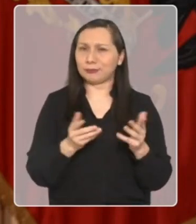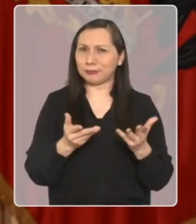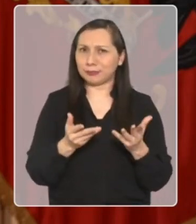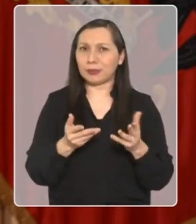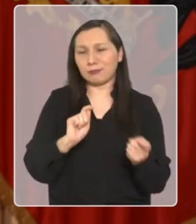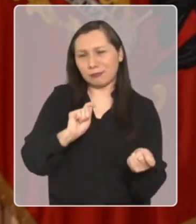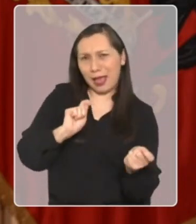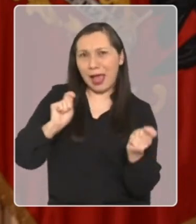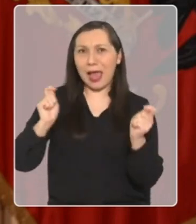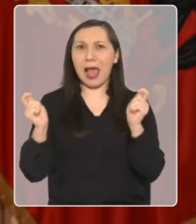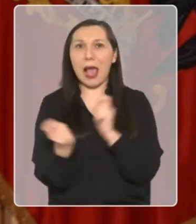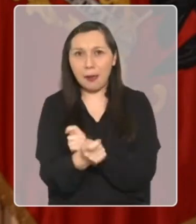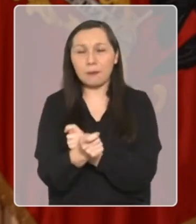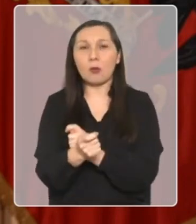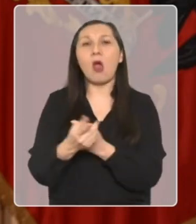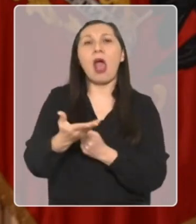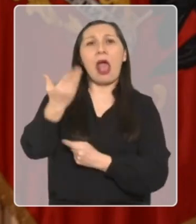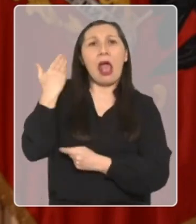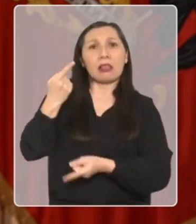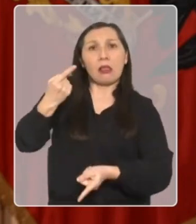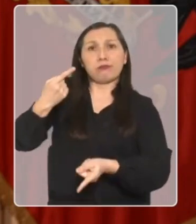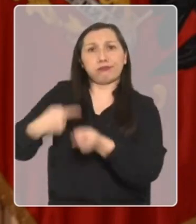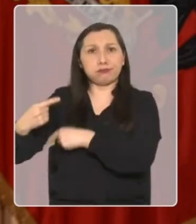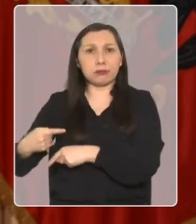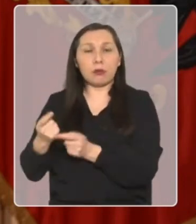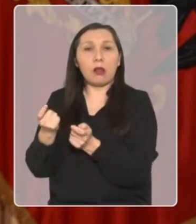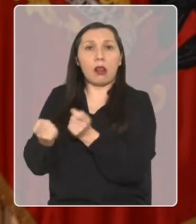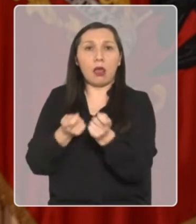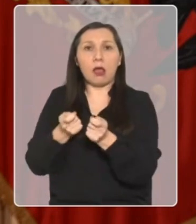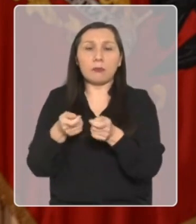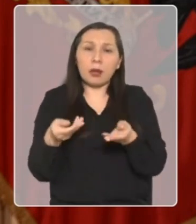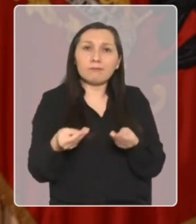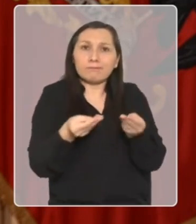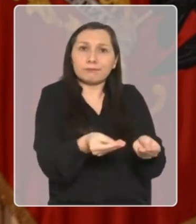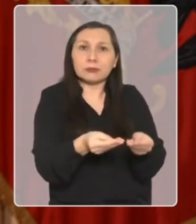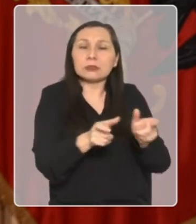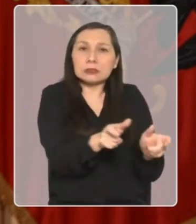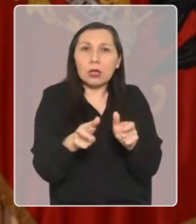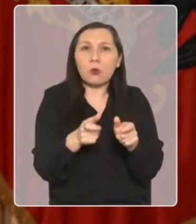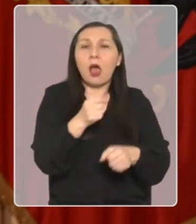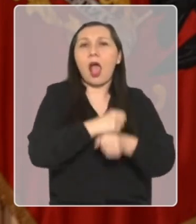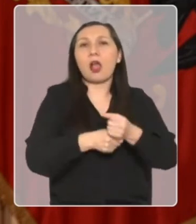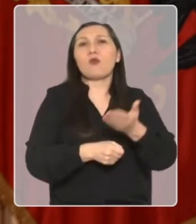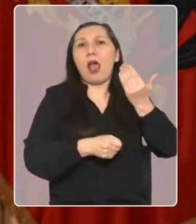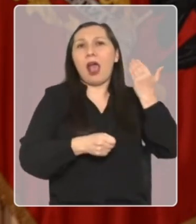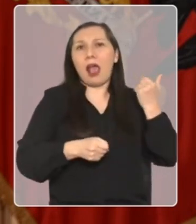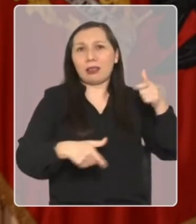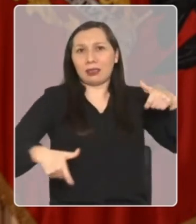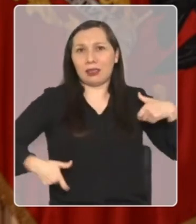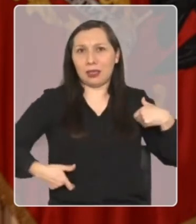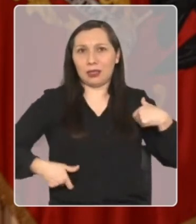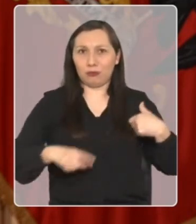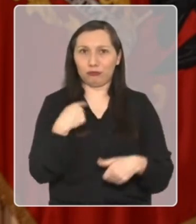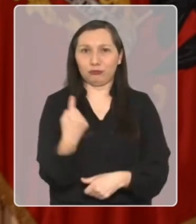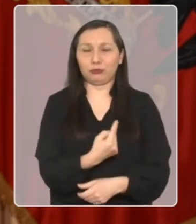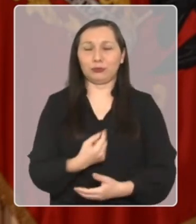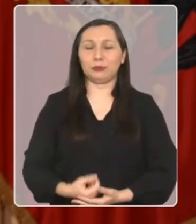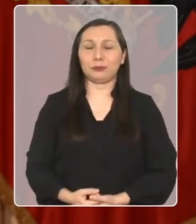habremos revertido con creces el retroceso que hubo en los recursos para la seguridad en los años anteriores a nuestra administración.